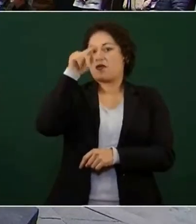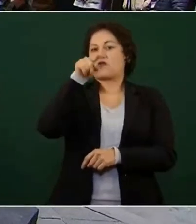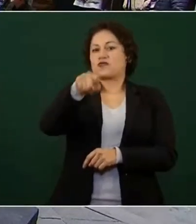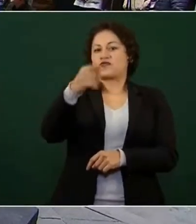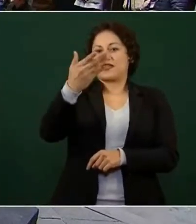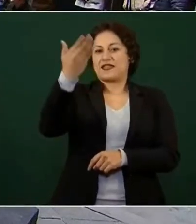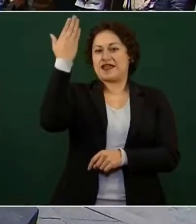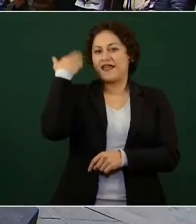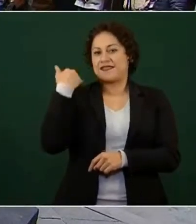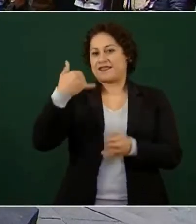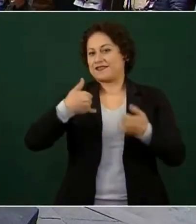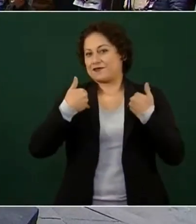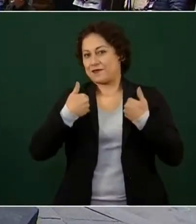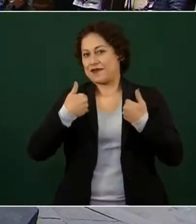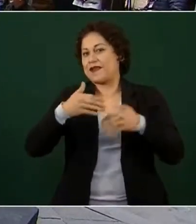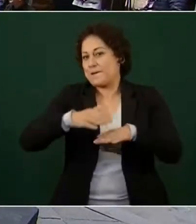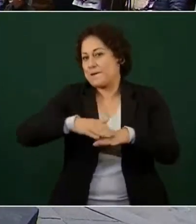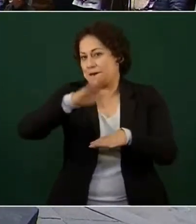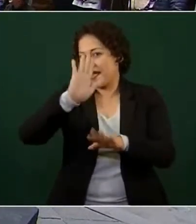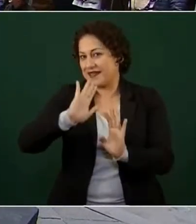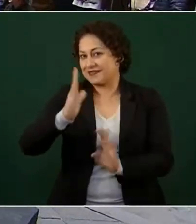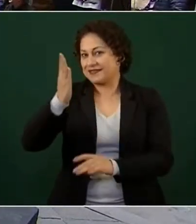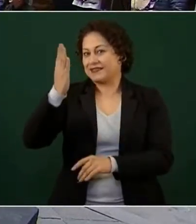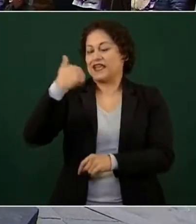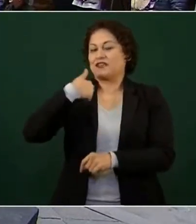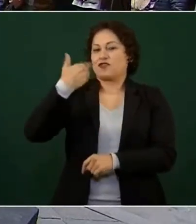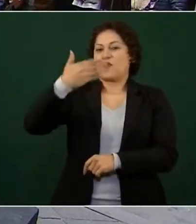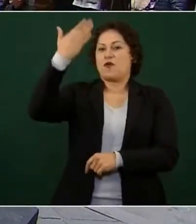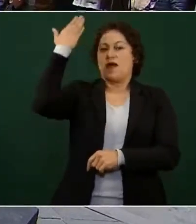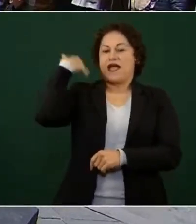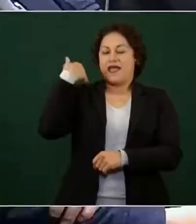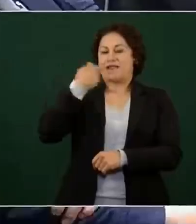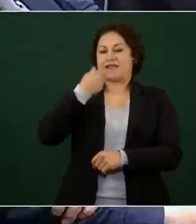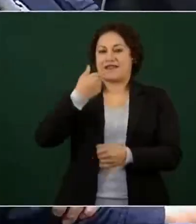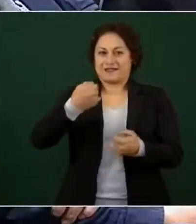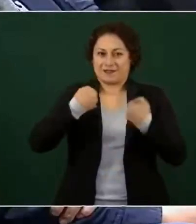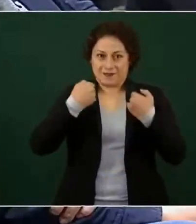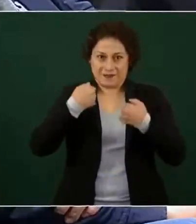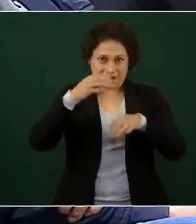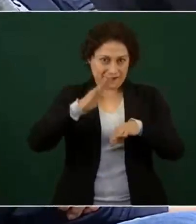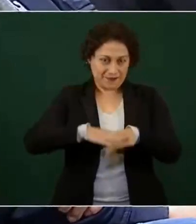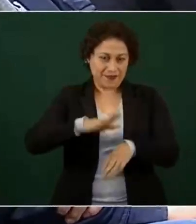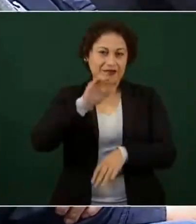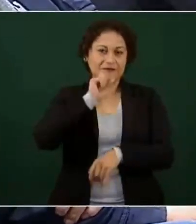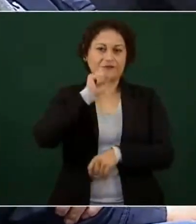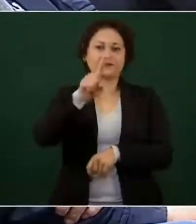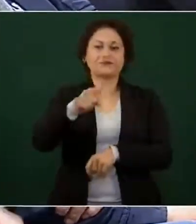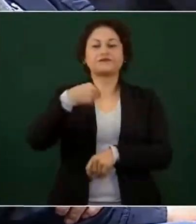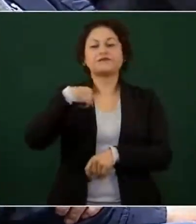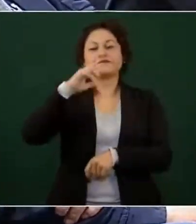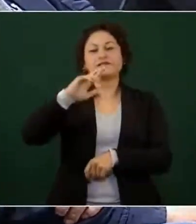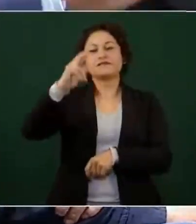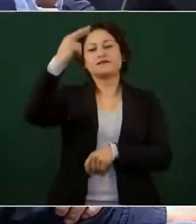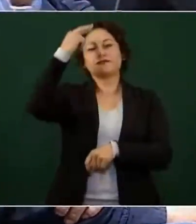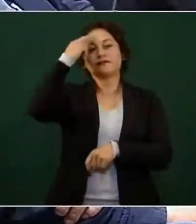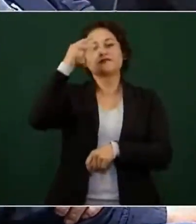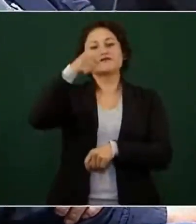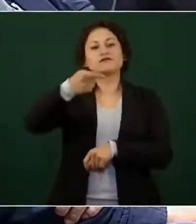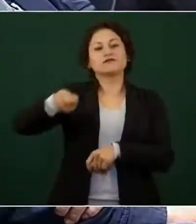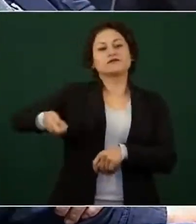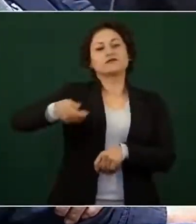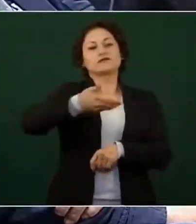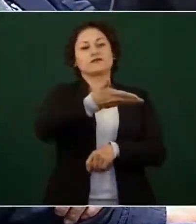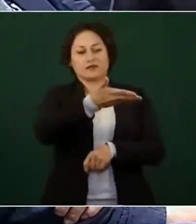cuando estaba más chico, recuerdo que usted comentaba que lo iba a nombrar el monumento a la corrupción por el inmenso